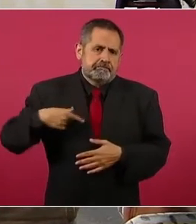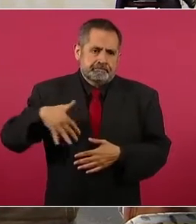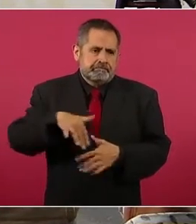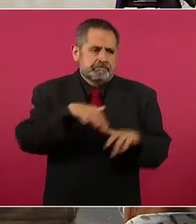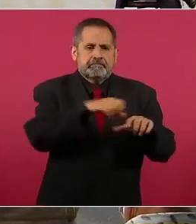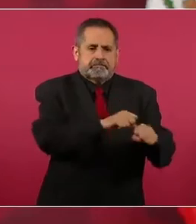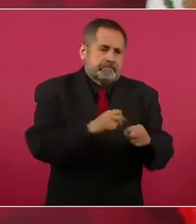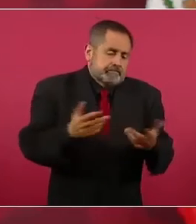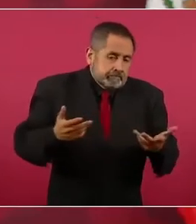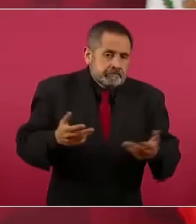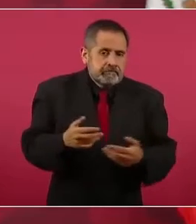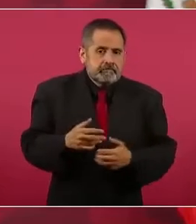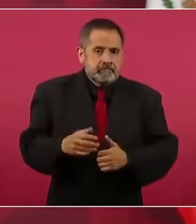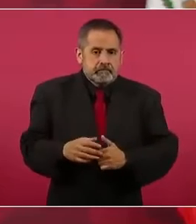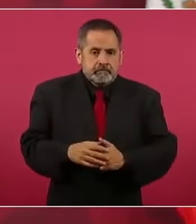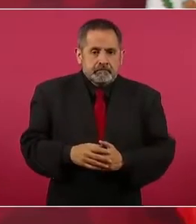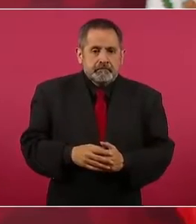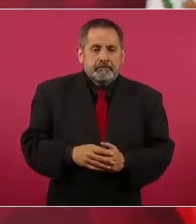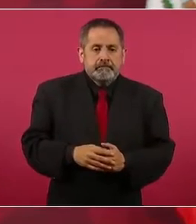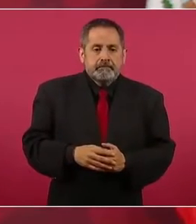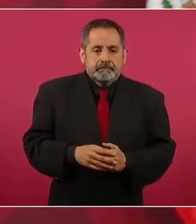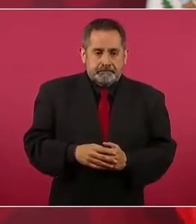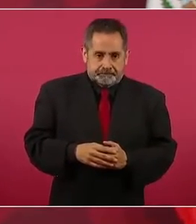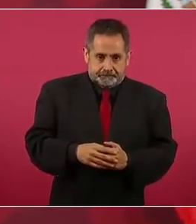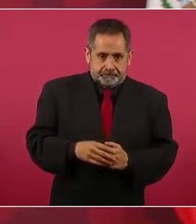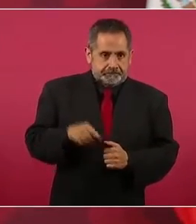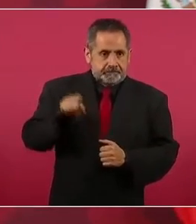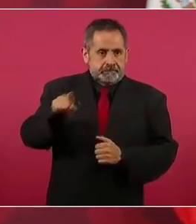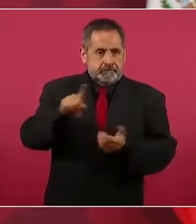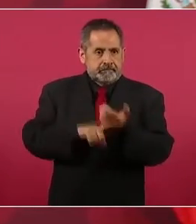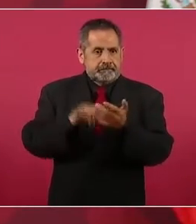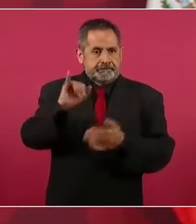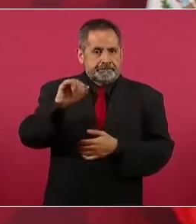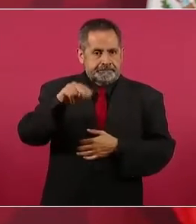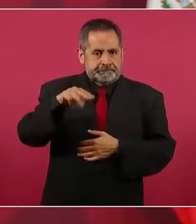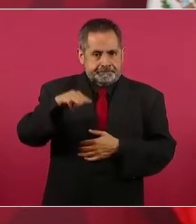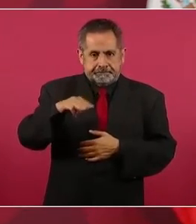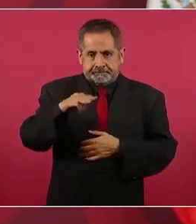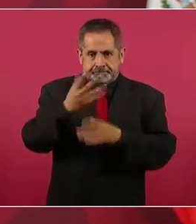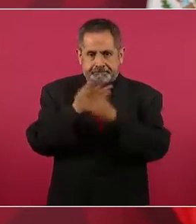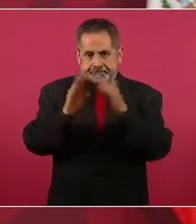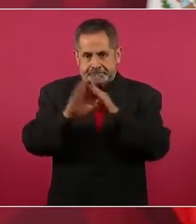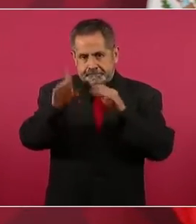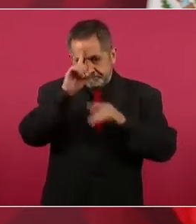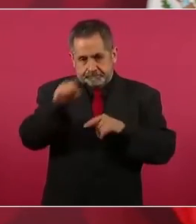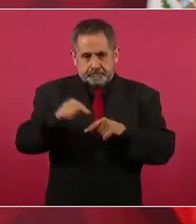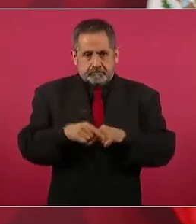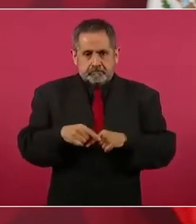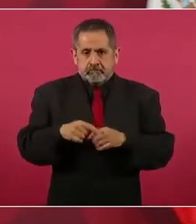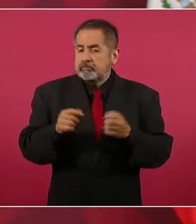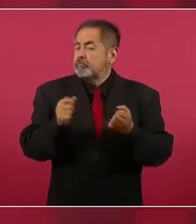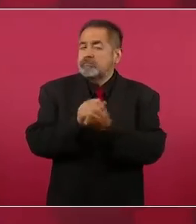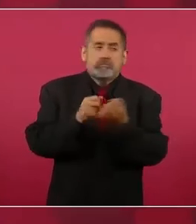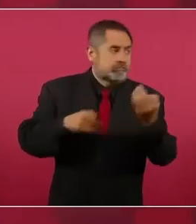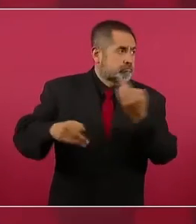en migración. Lo hacen con todos